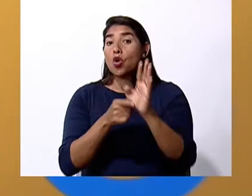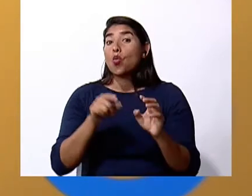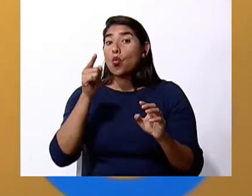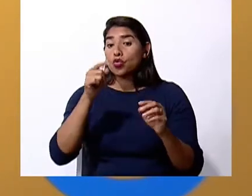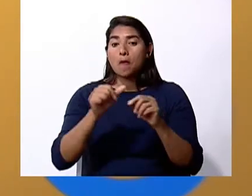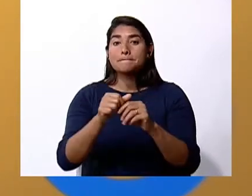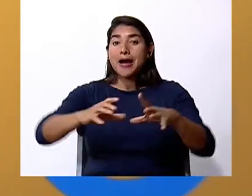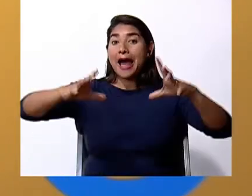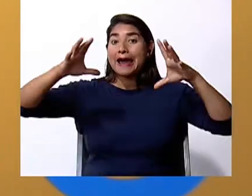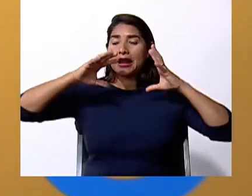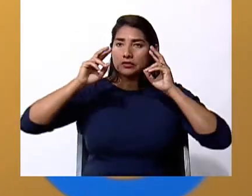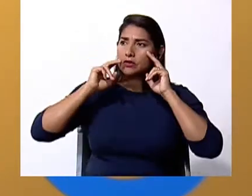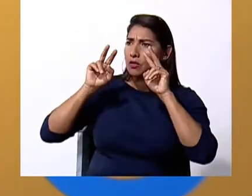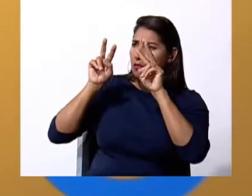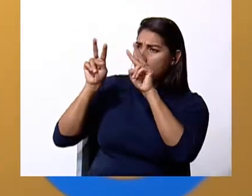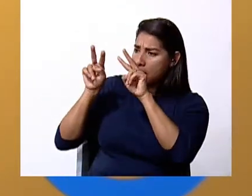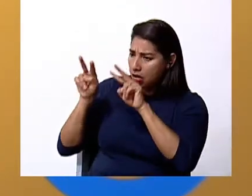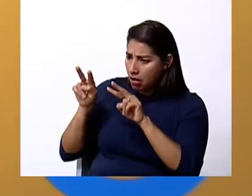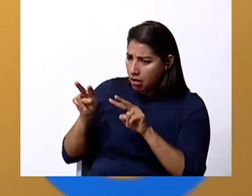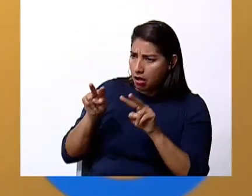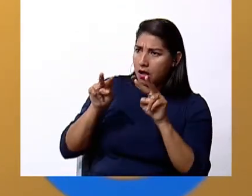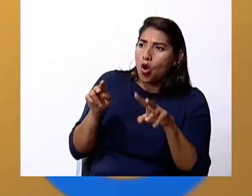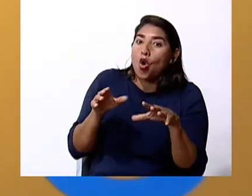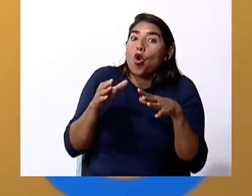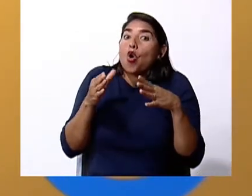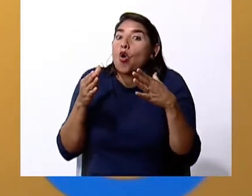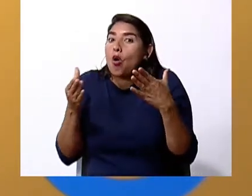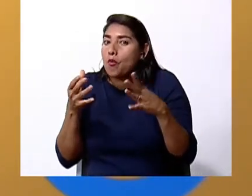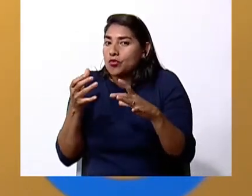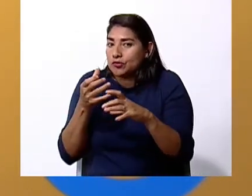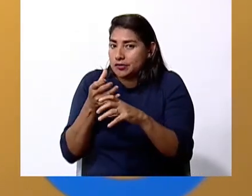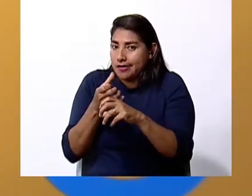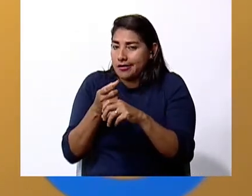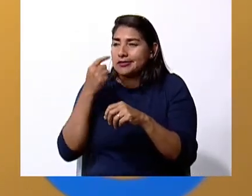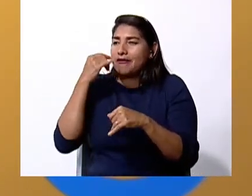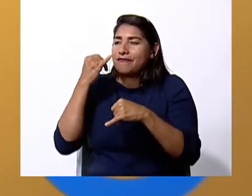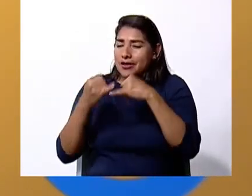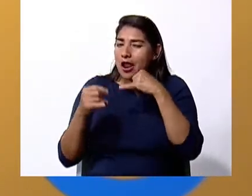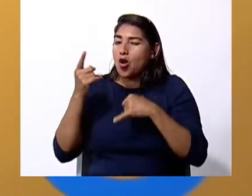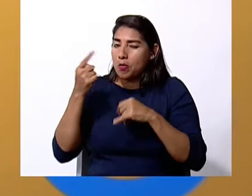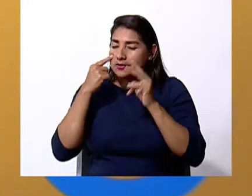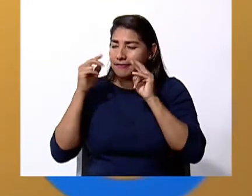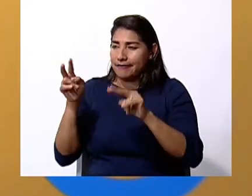quede claro de cómo va y cómo debe de quedarte.